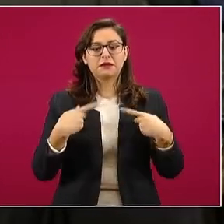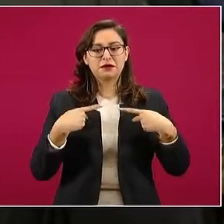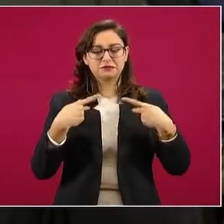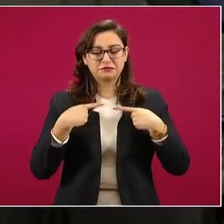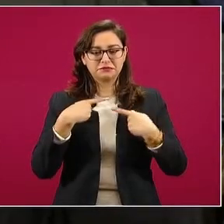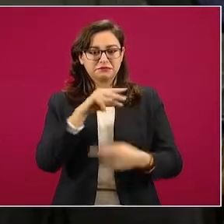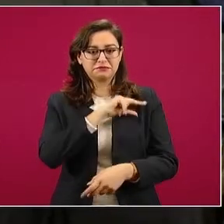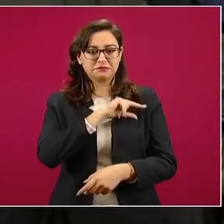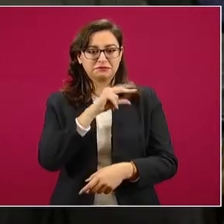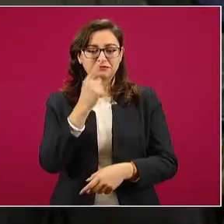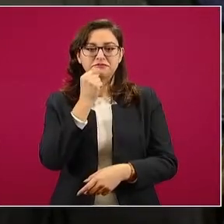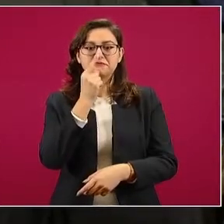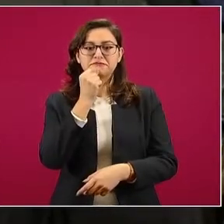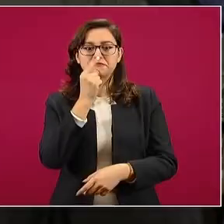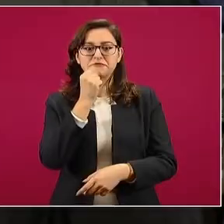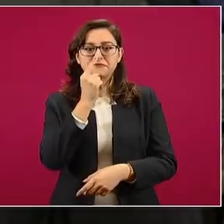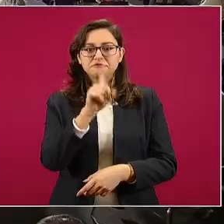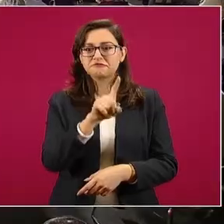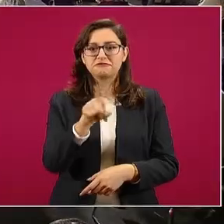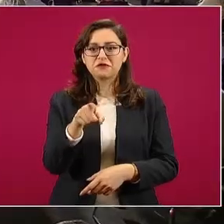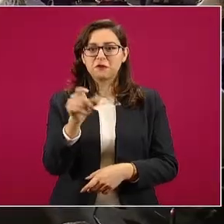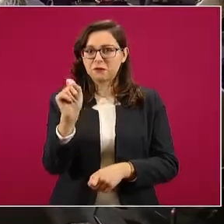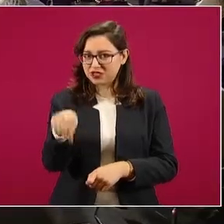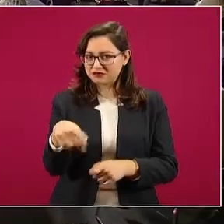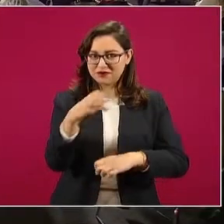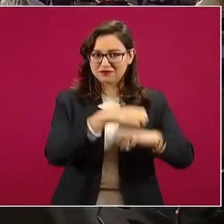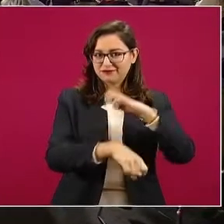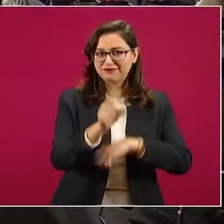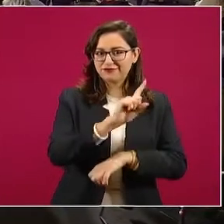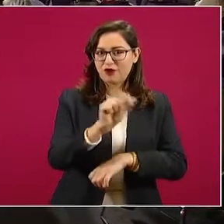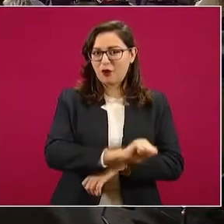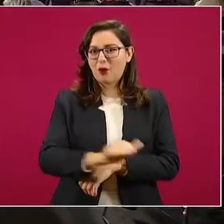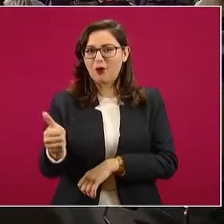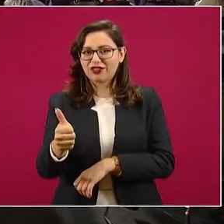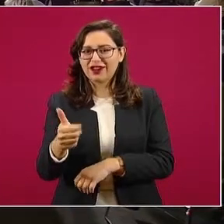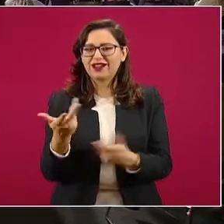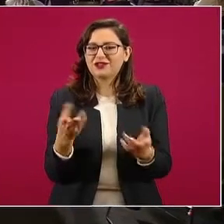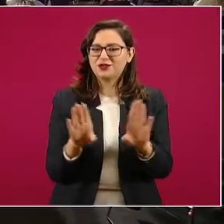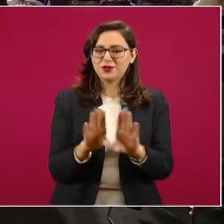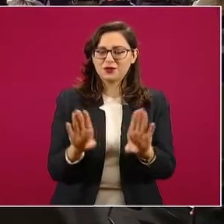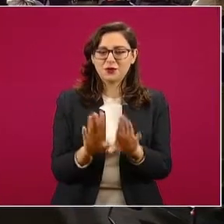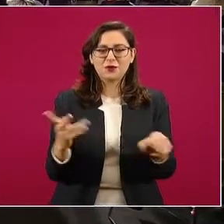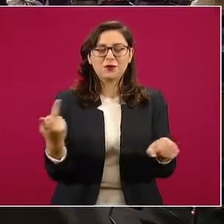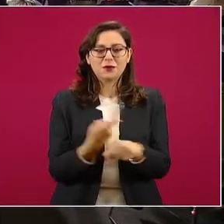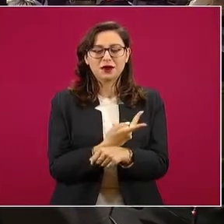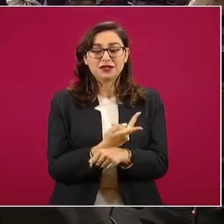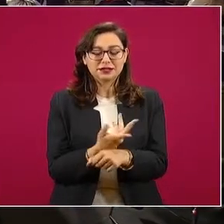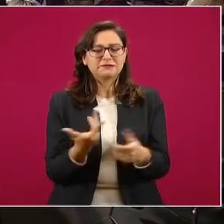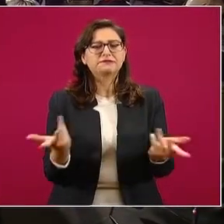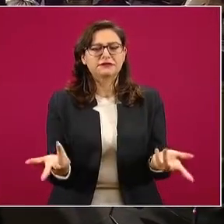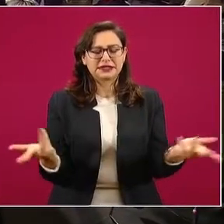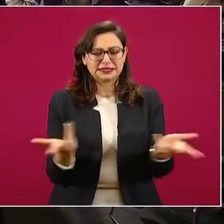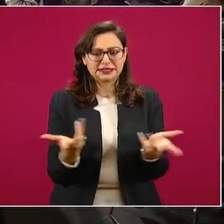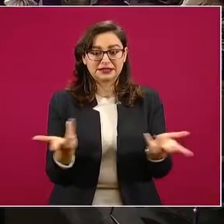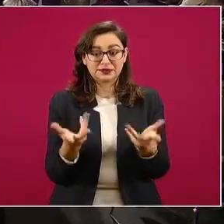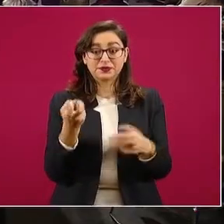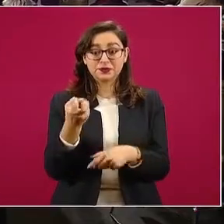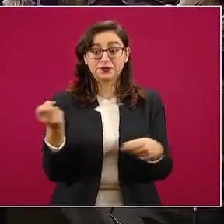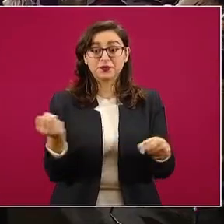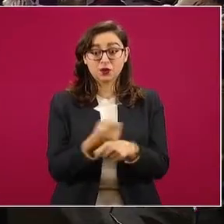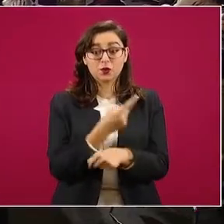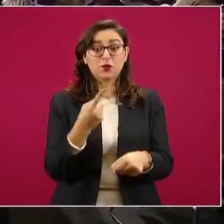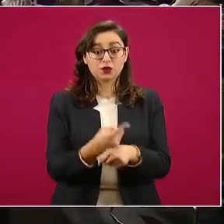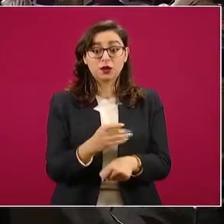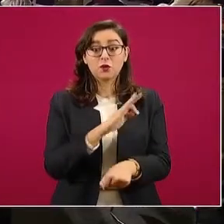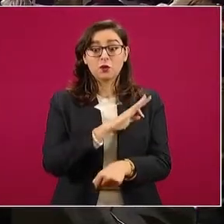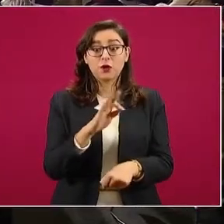Y al final es un tema sensible que también se ha discutido en otras ocasiones. Saber cómo se va a hacer esto al respecto y si es una oportunidad para revisar